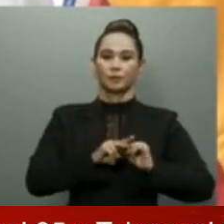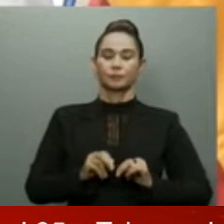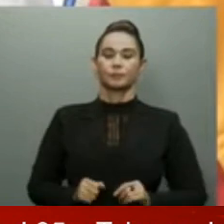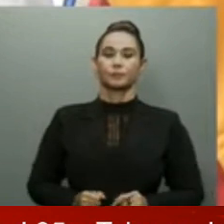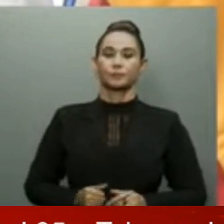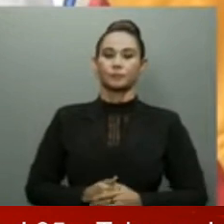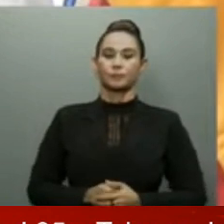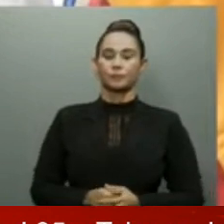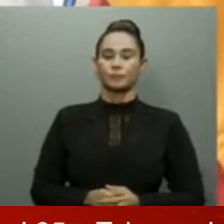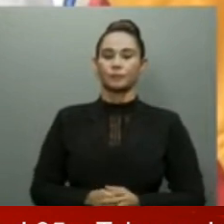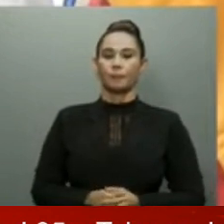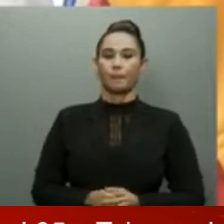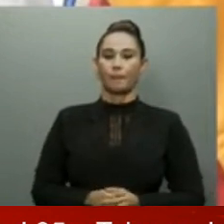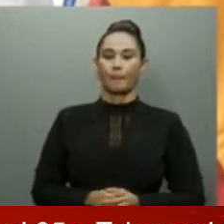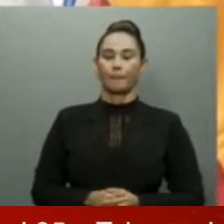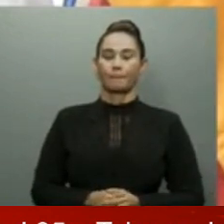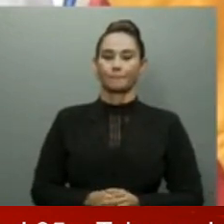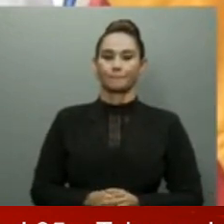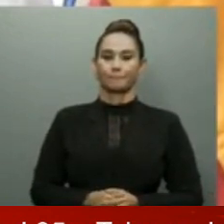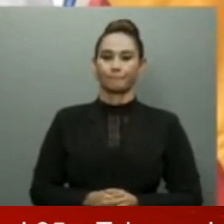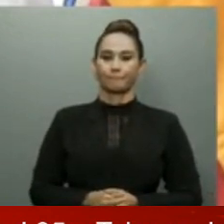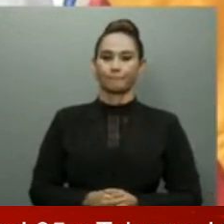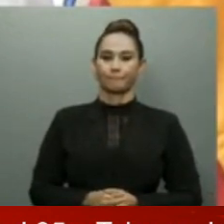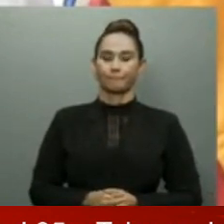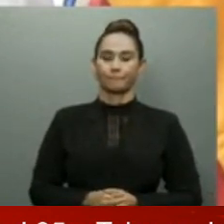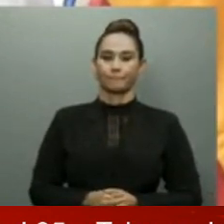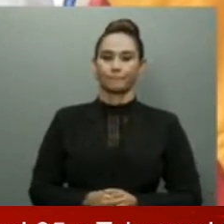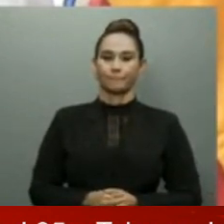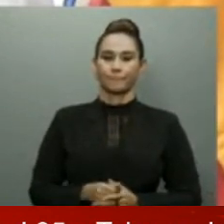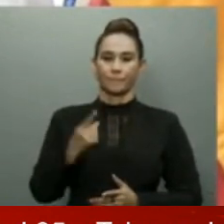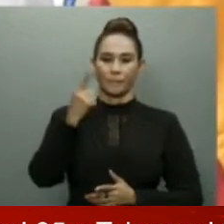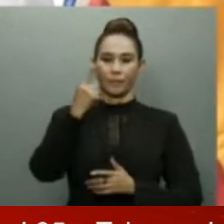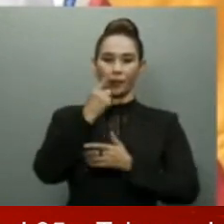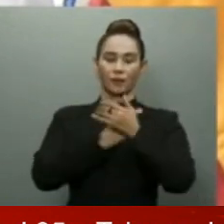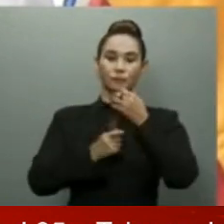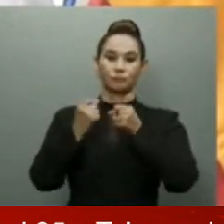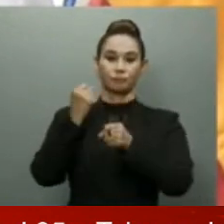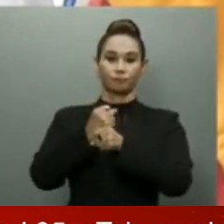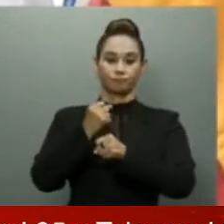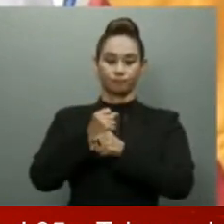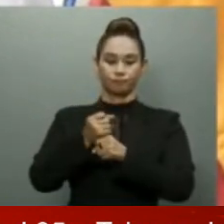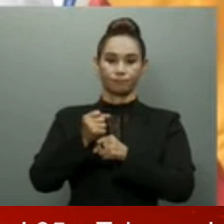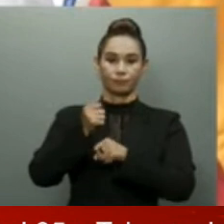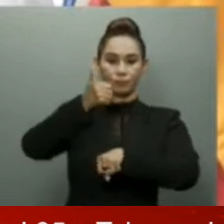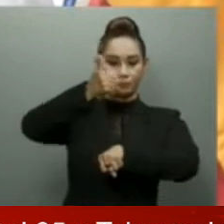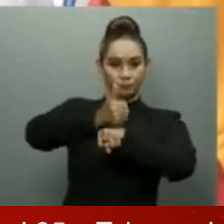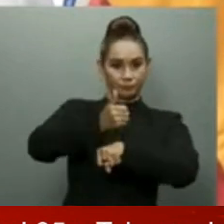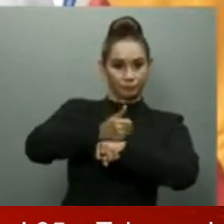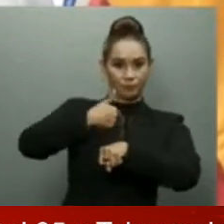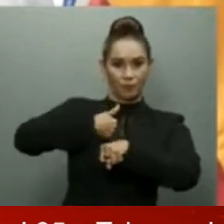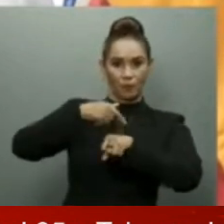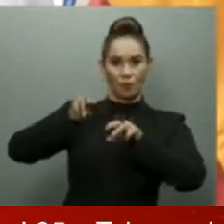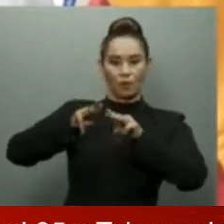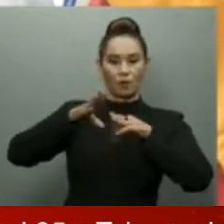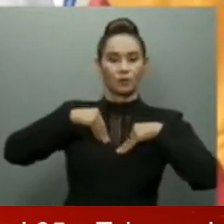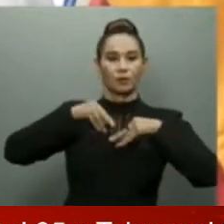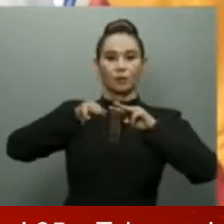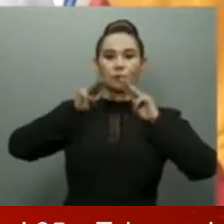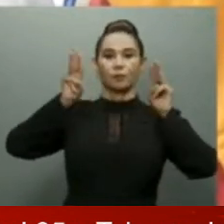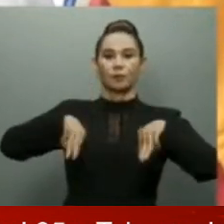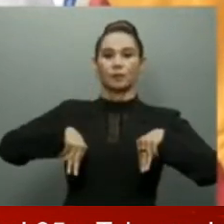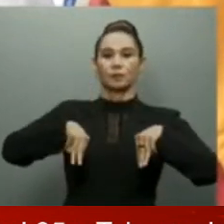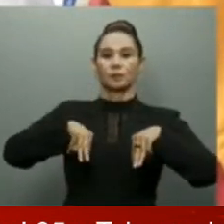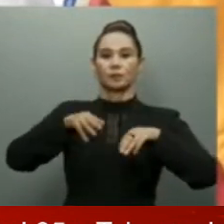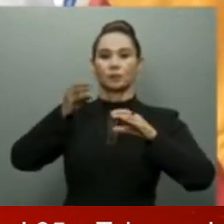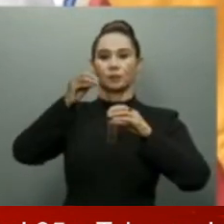Cuando hace poco más de un año asumí las funciones como Ministro de Interior y Policía, gracias a la confianza que